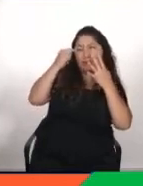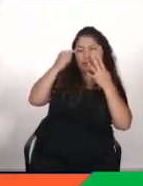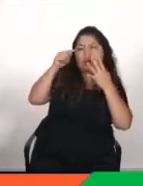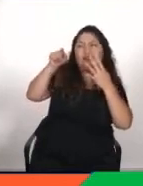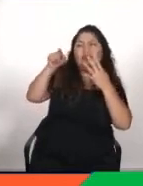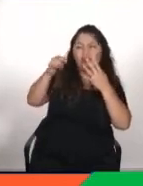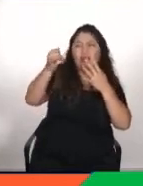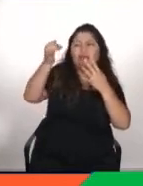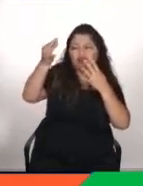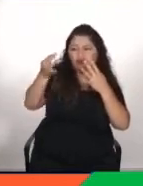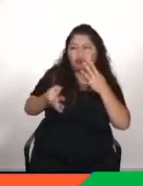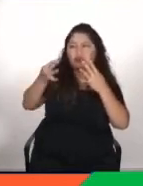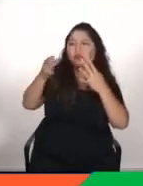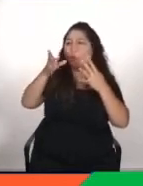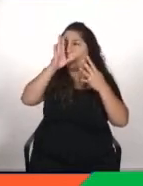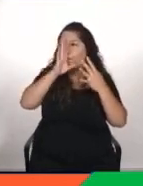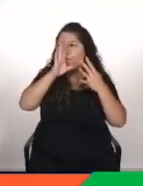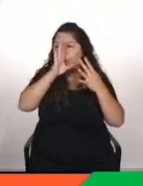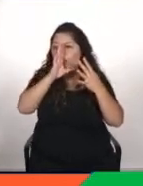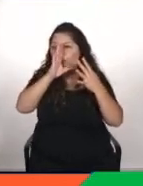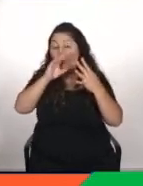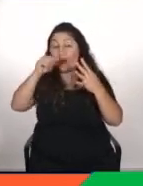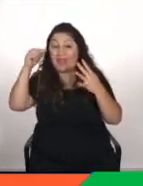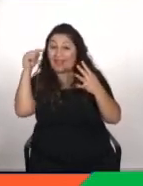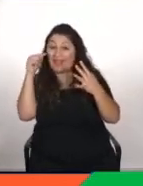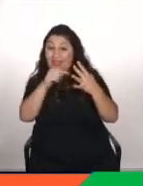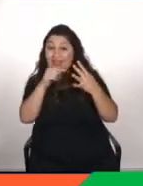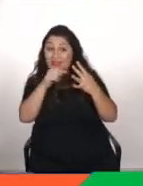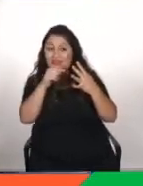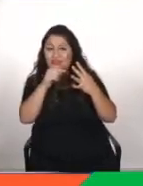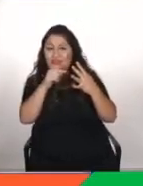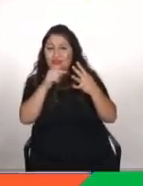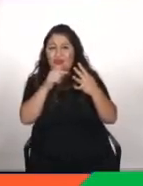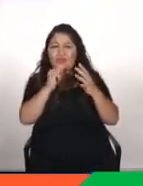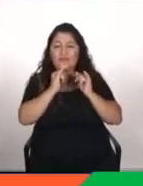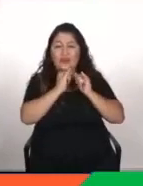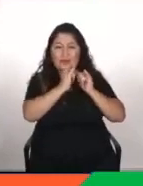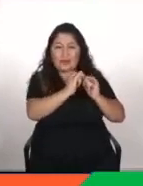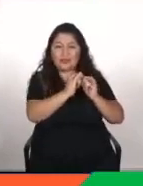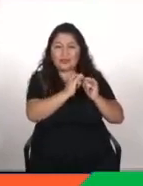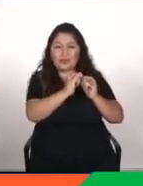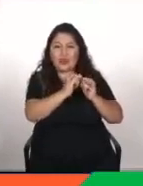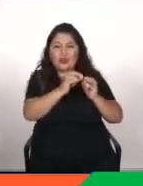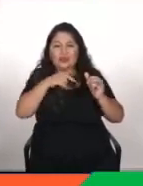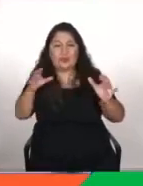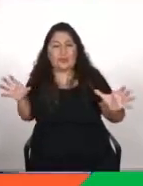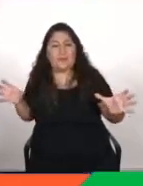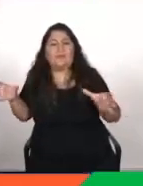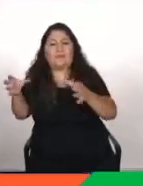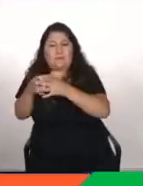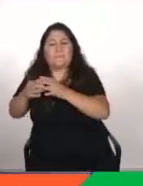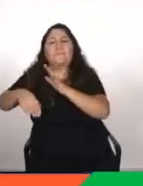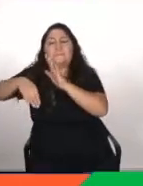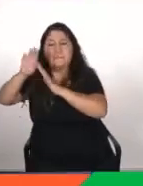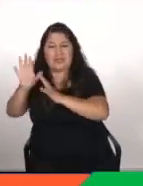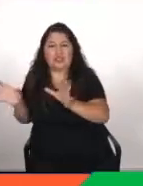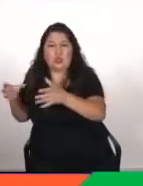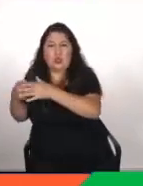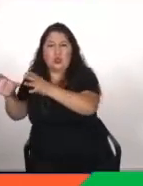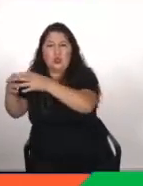un perro ¿vale? entonces esta capacidad de generalización es lo que buscamos el coger nuestros grandes conjuntos de datos que tenemos almacenados en nuestra